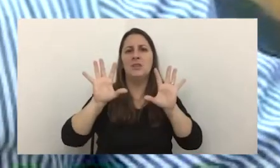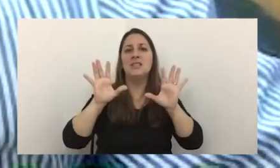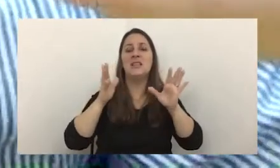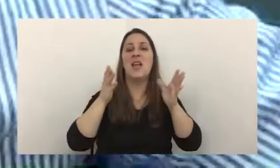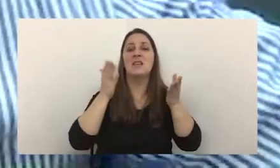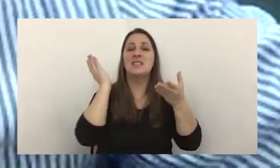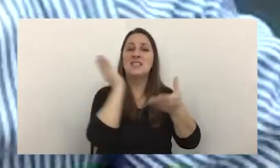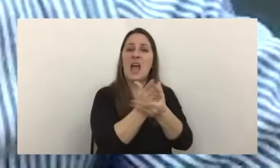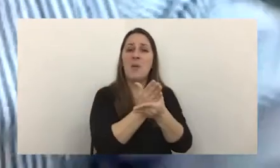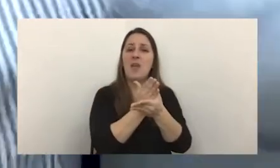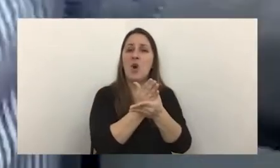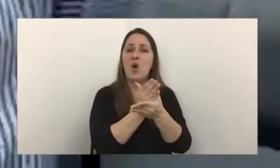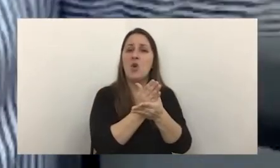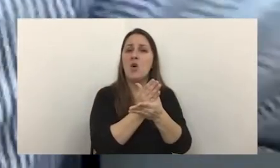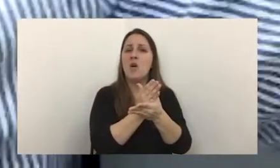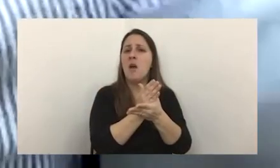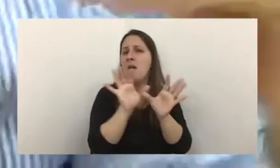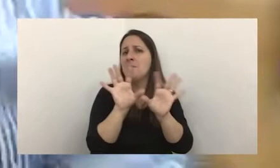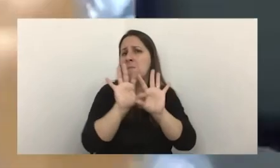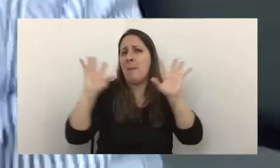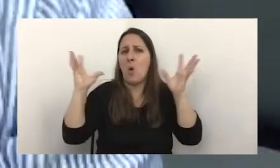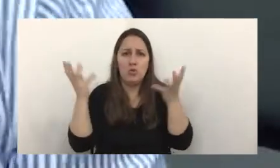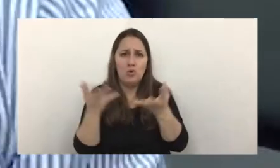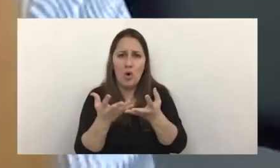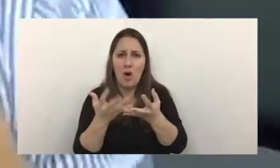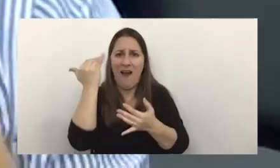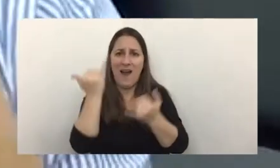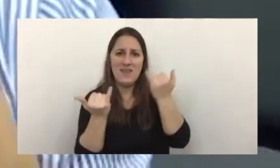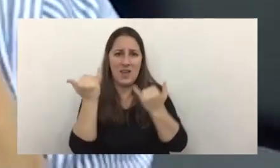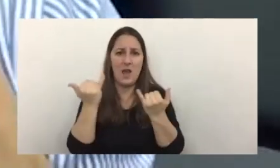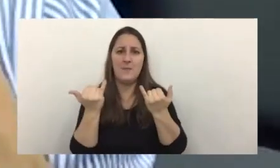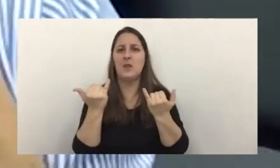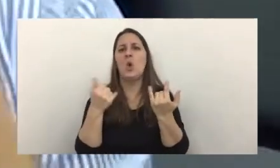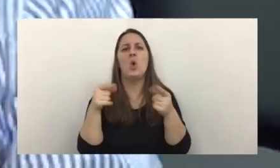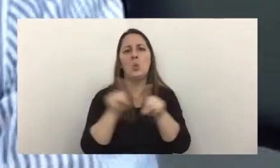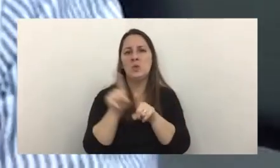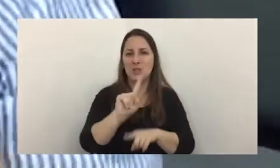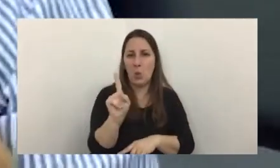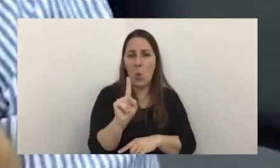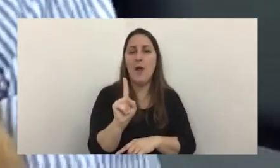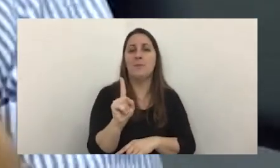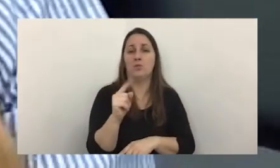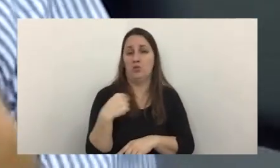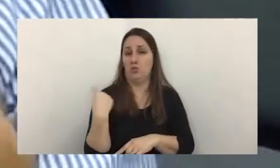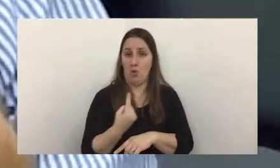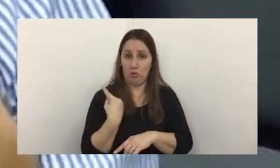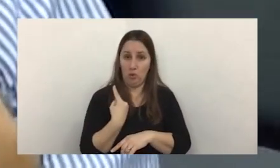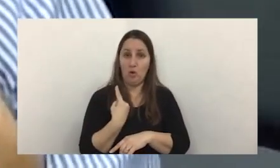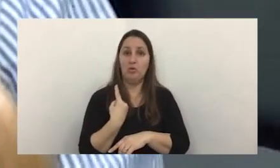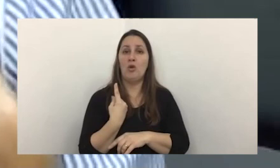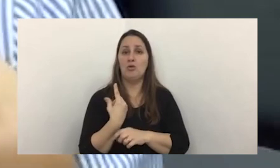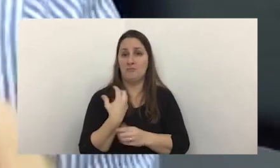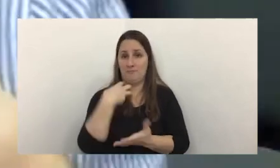dispersos geográficamente en todo el planeta entonces no es lo mismo que si yo nosotros desde nuestro